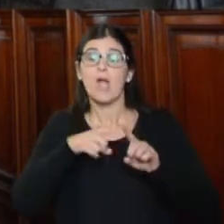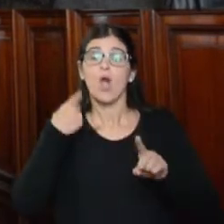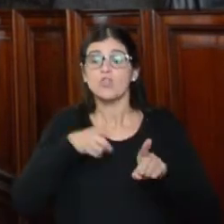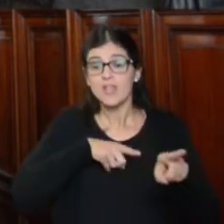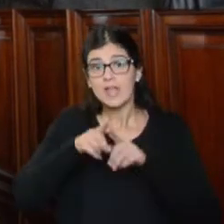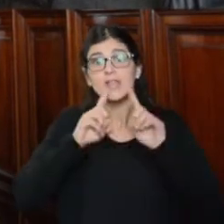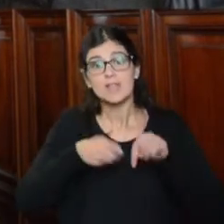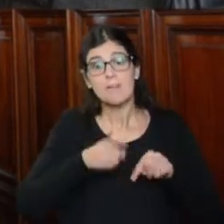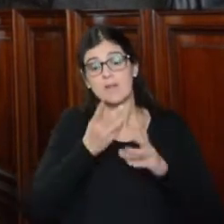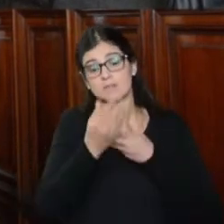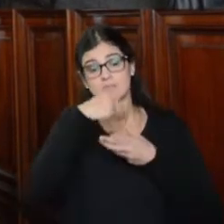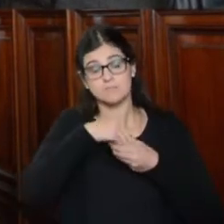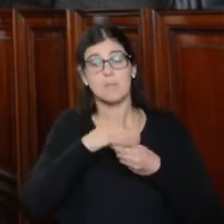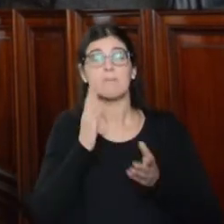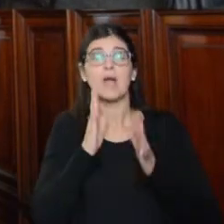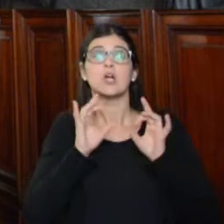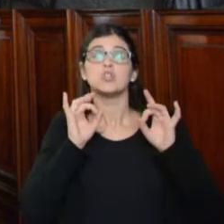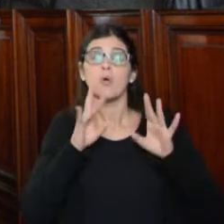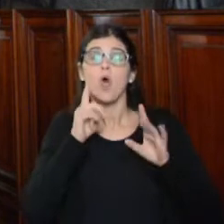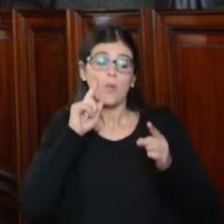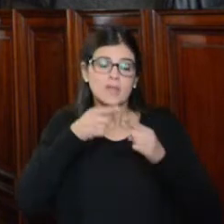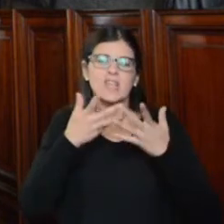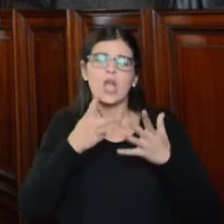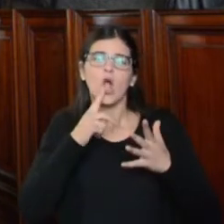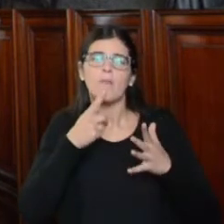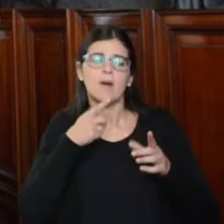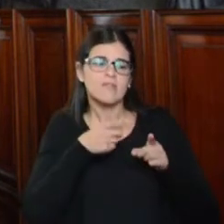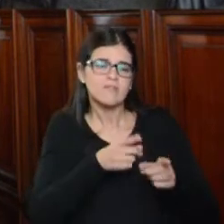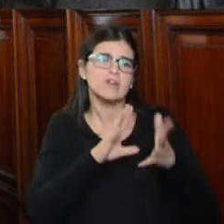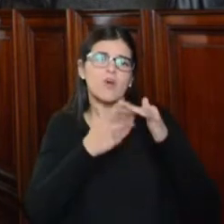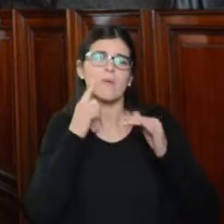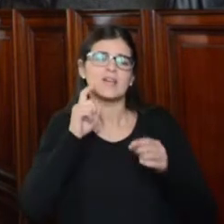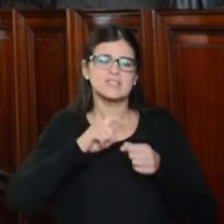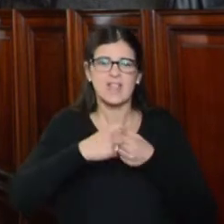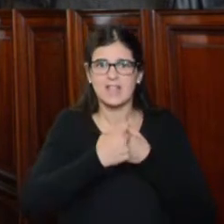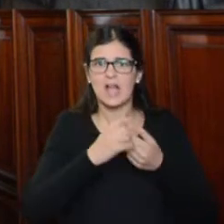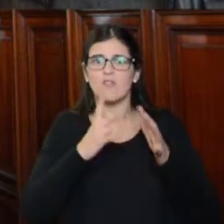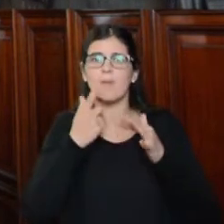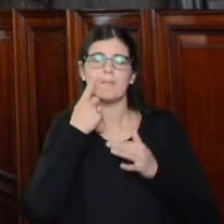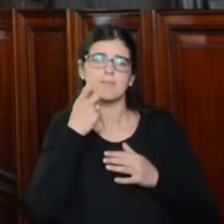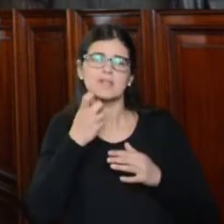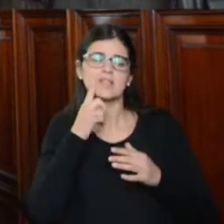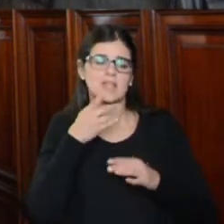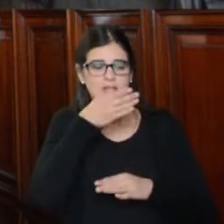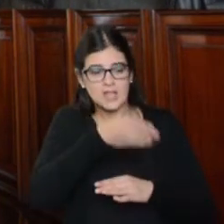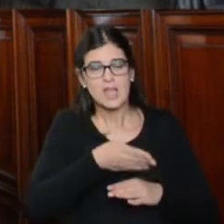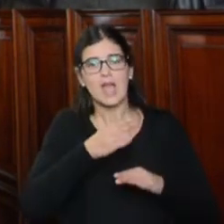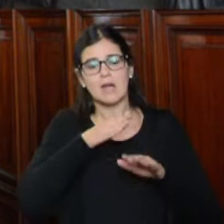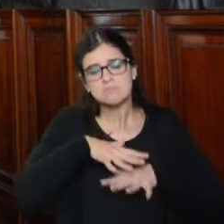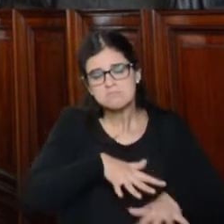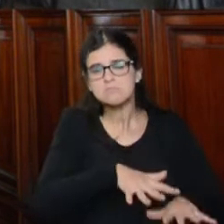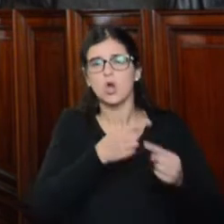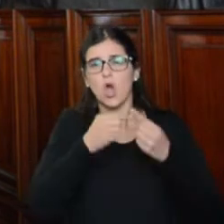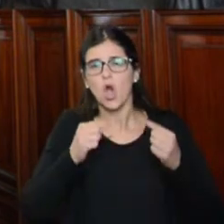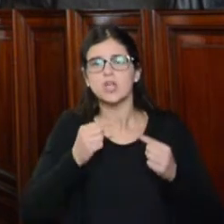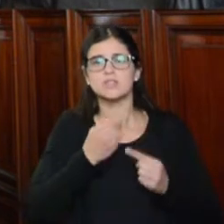involucrados en procesos penales con el único objeto de intimidar y neutralizar el activismo sindical con medidas como la prohibición de participar en manifestaciones públicas,